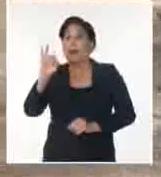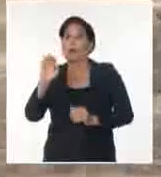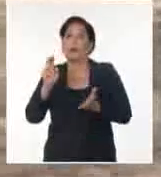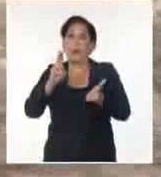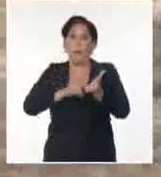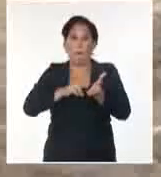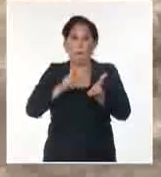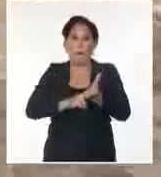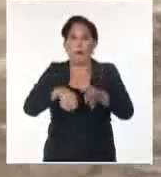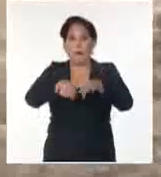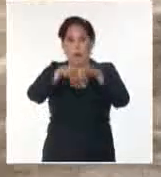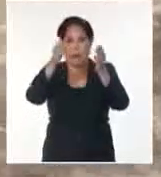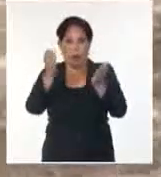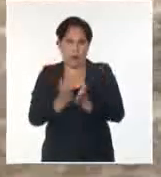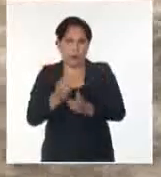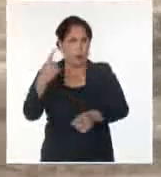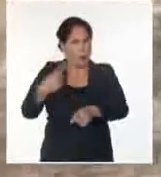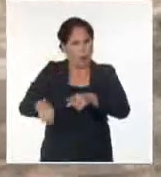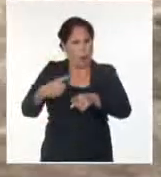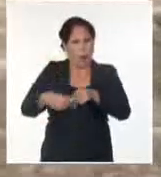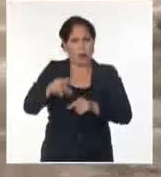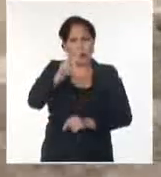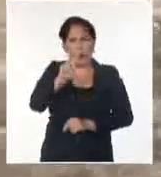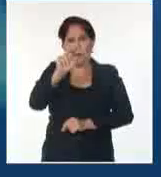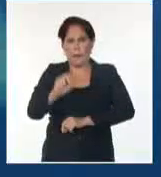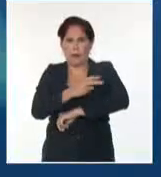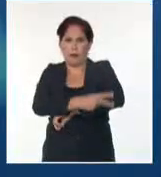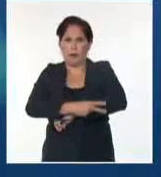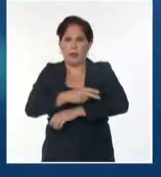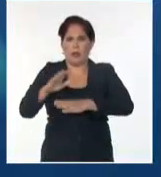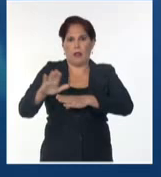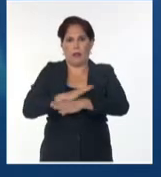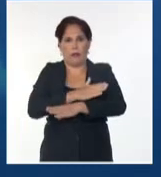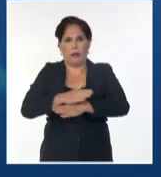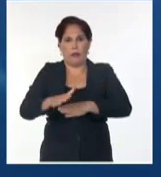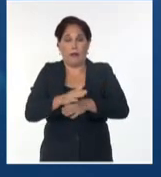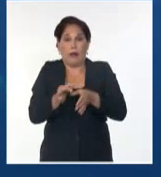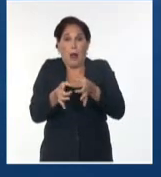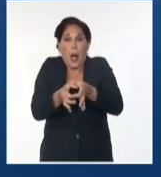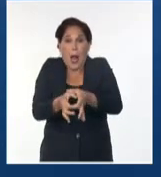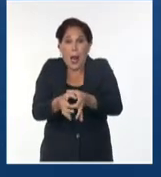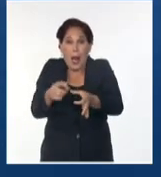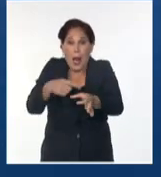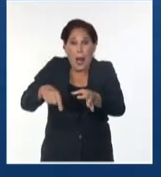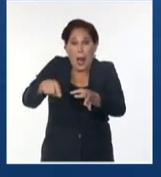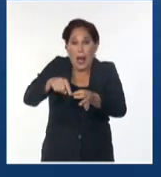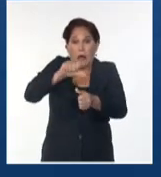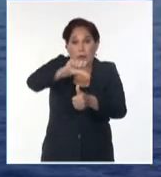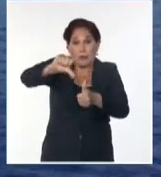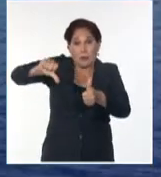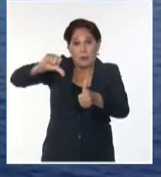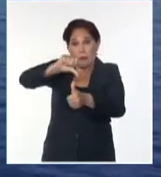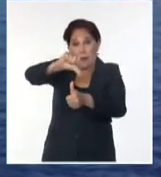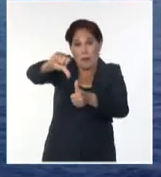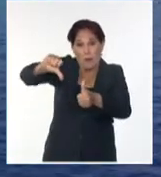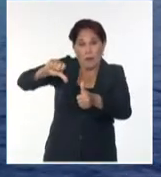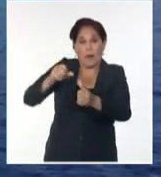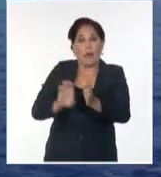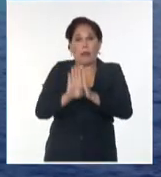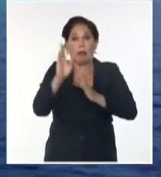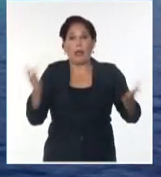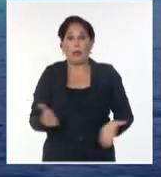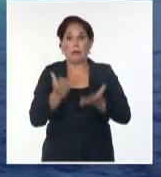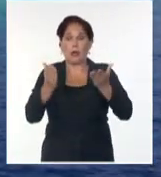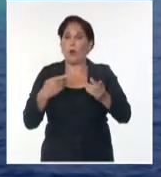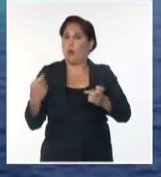organismo mundial junto a otros 20 territorios. Pese a su escasa área y población, los pequeños estados insulares en desarrollo han